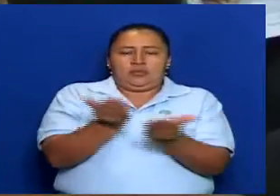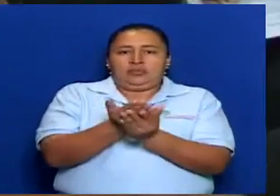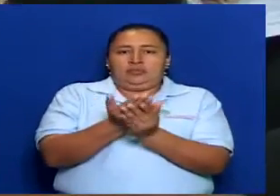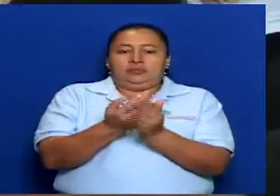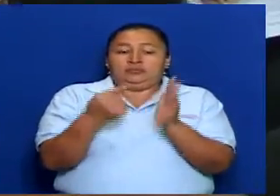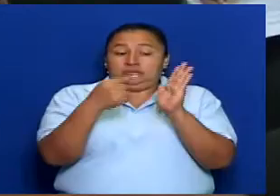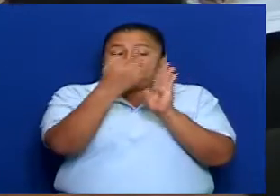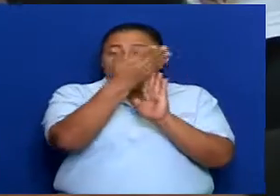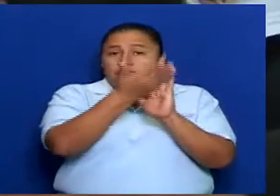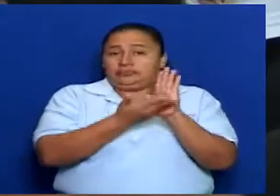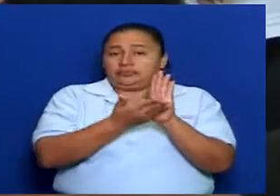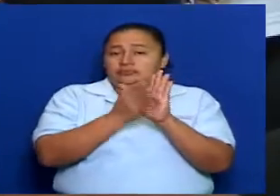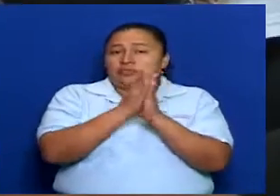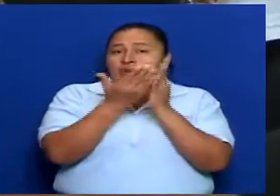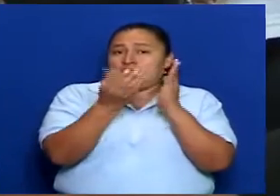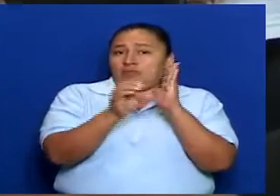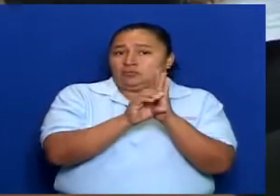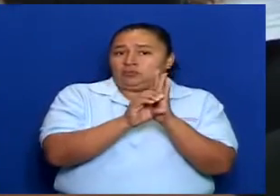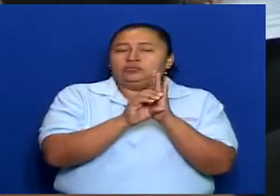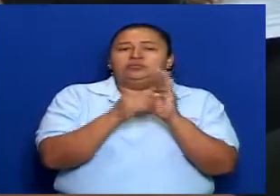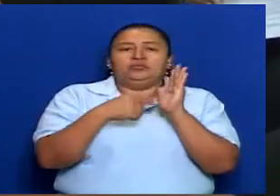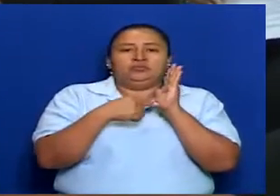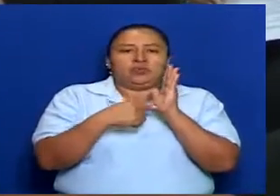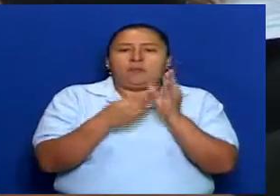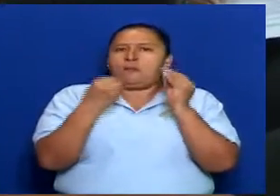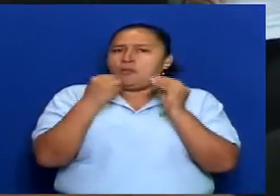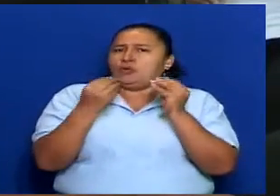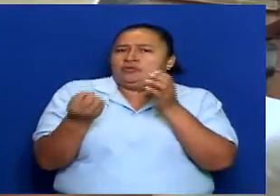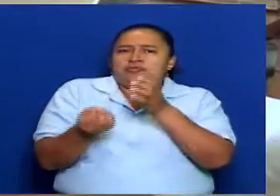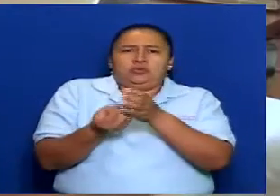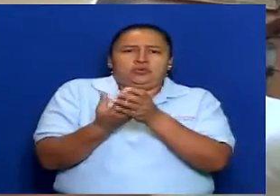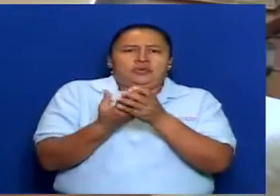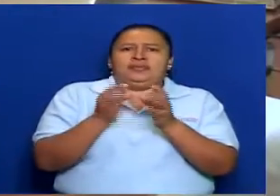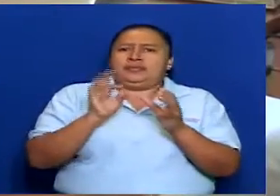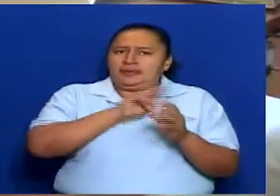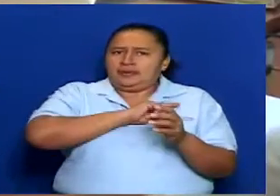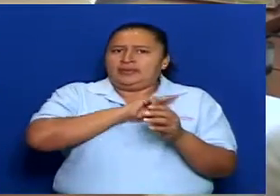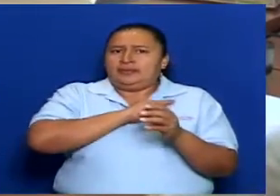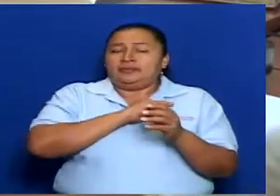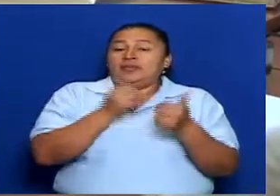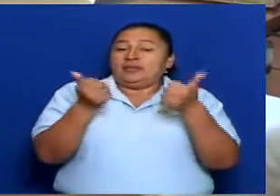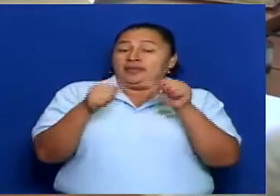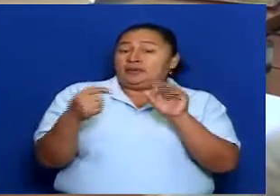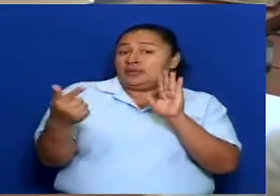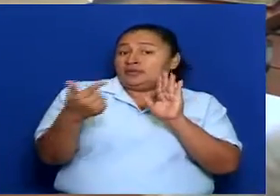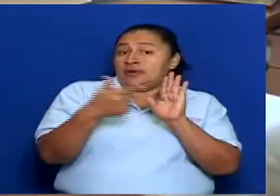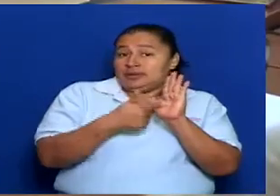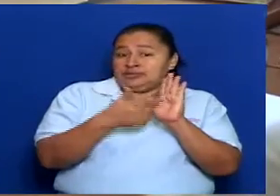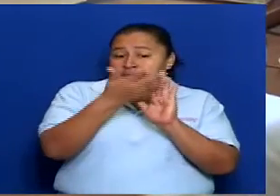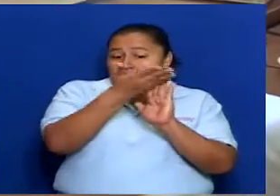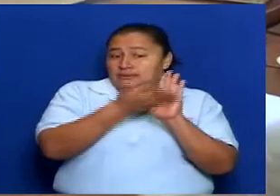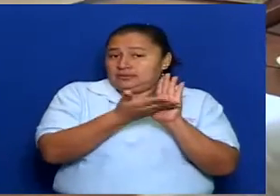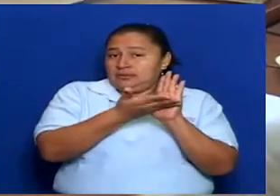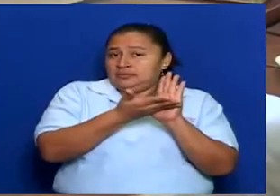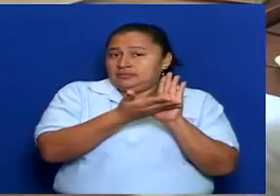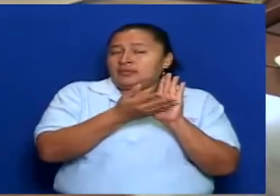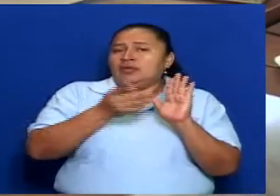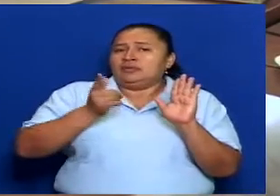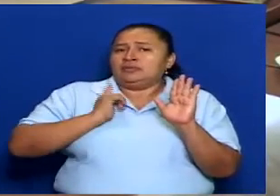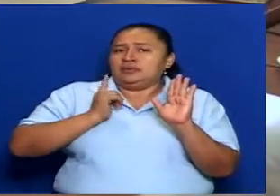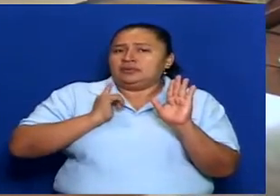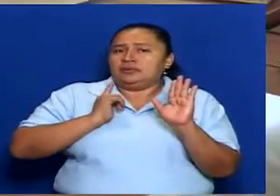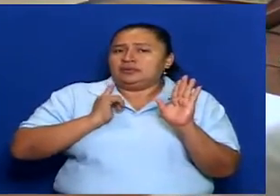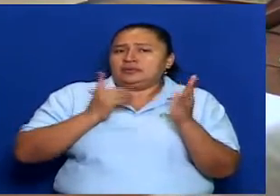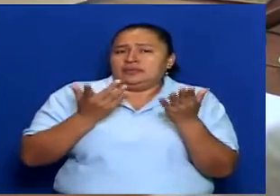una constitución muy incluyente, muy incluyente, y en ese marco, nosotros teníamos